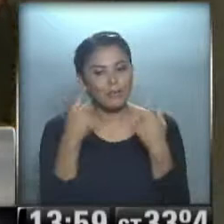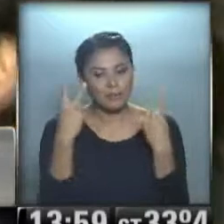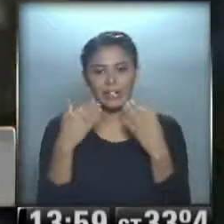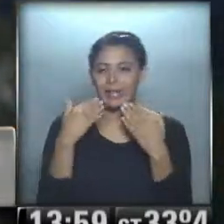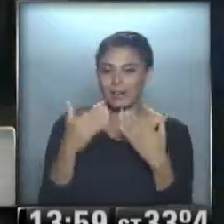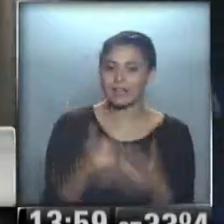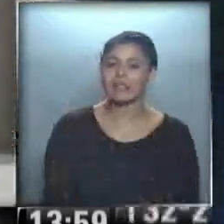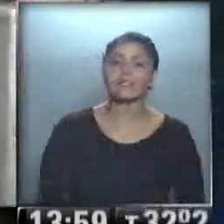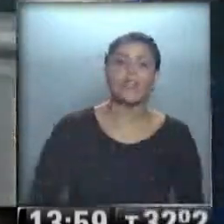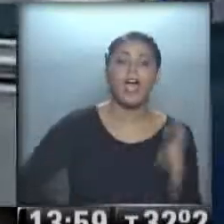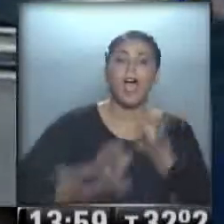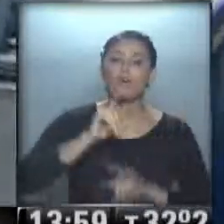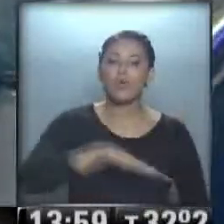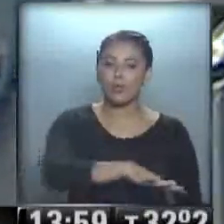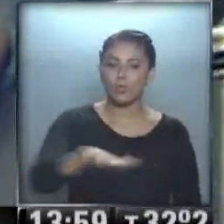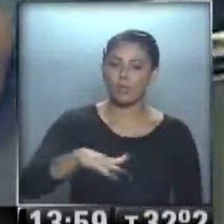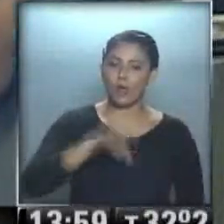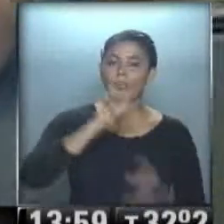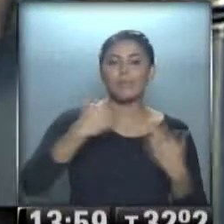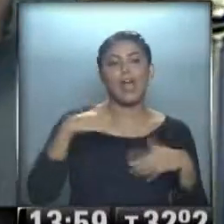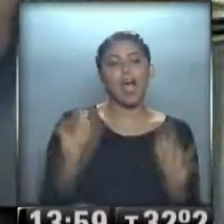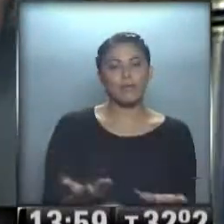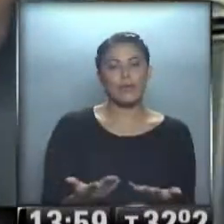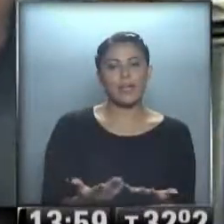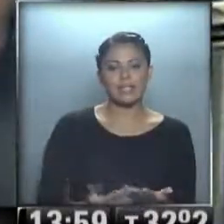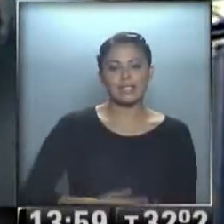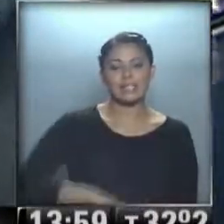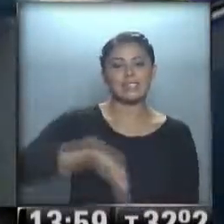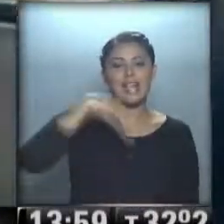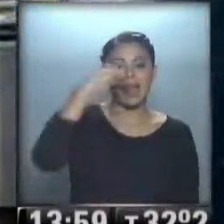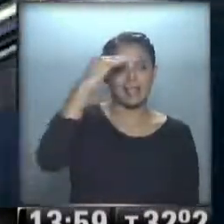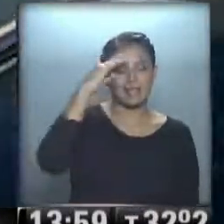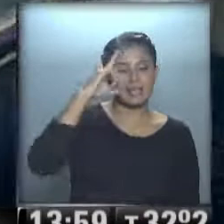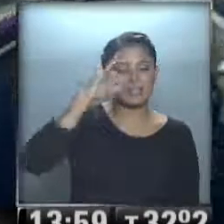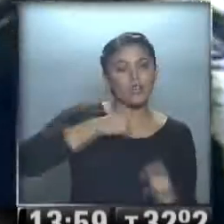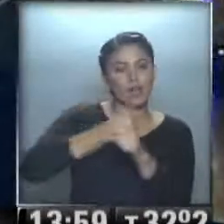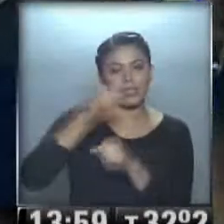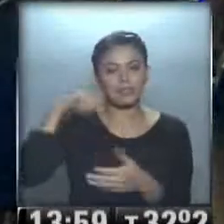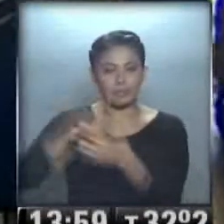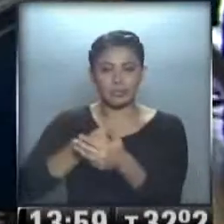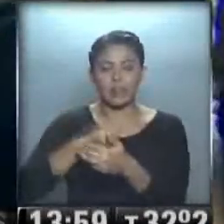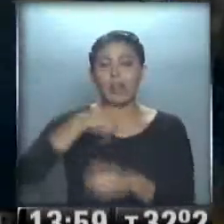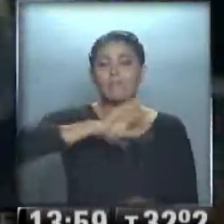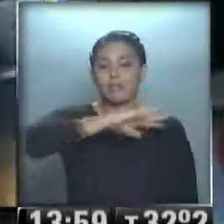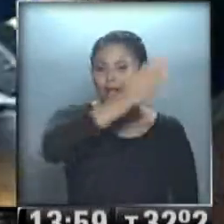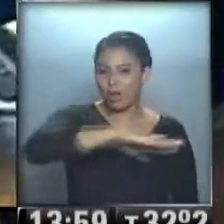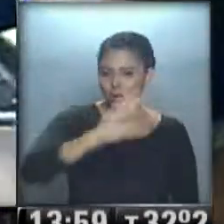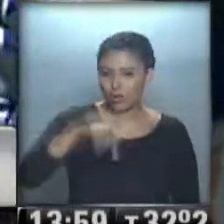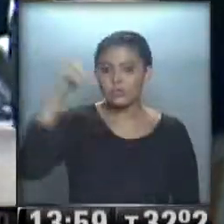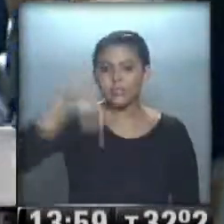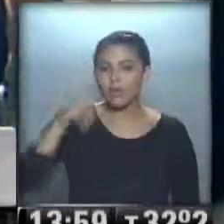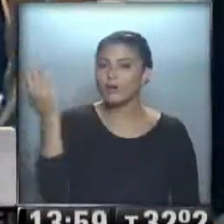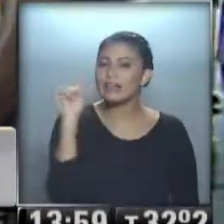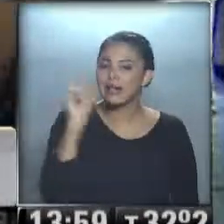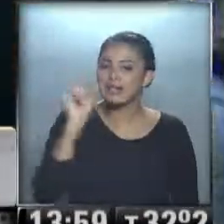Gracias. Bueno, algunos de los destinos de quienes pueden aprovechar esta segunda quincena de enero. La Costa Atlántica se lleva todas las de ganar. Están saliendo en un